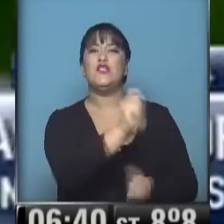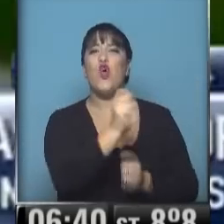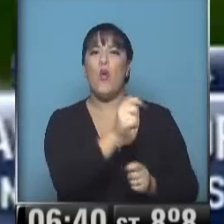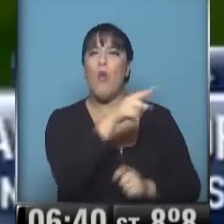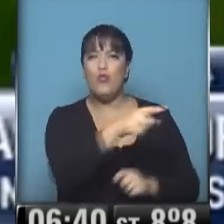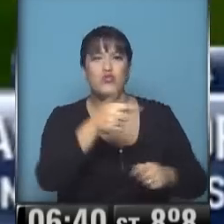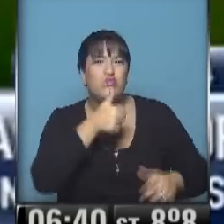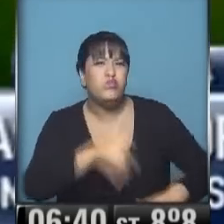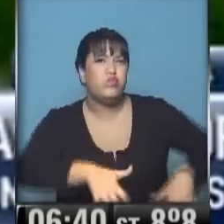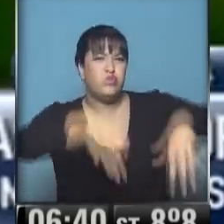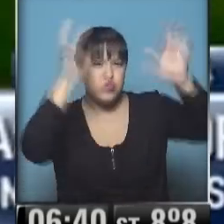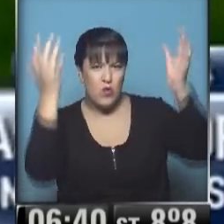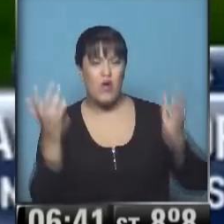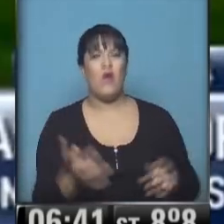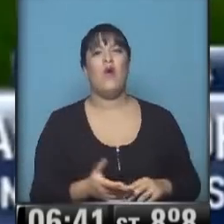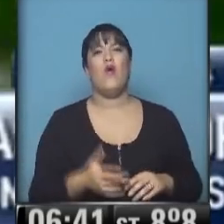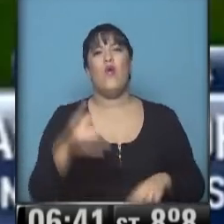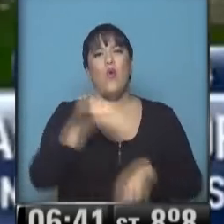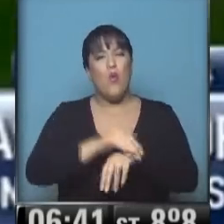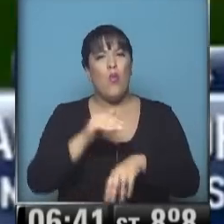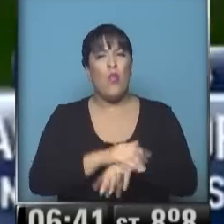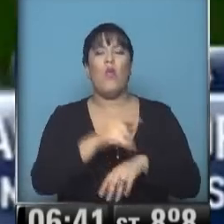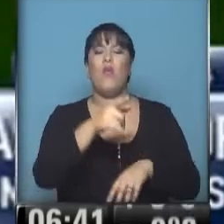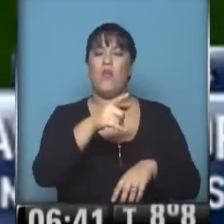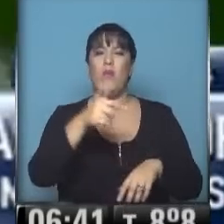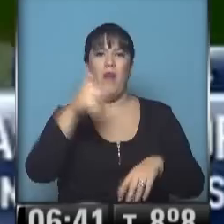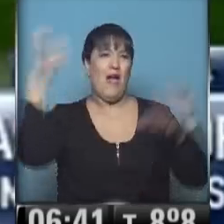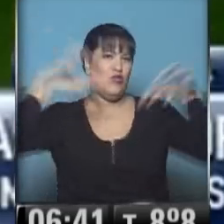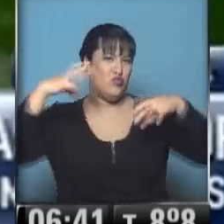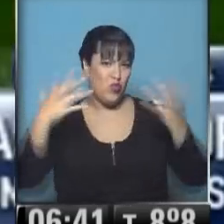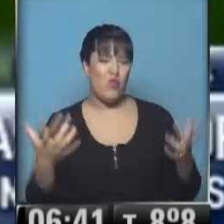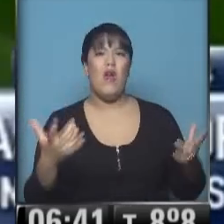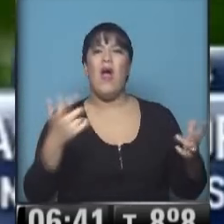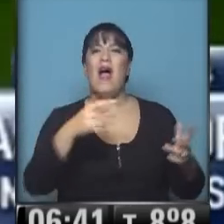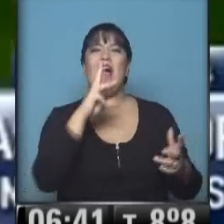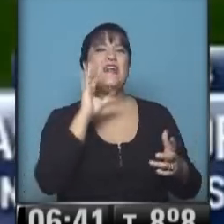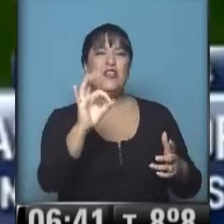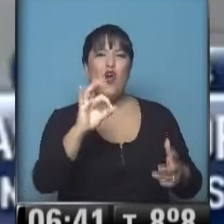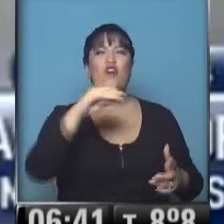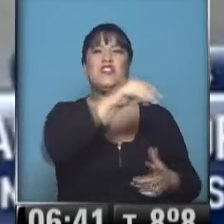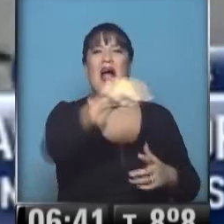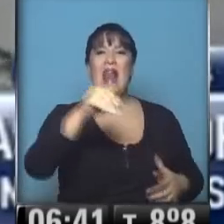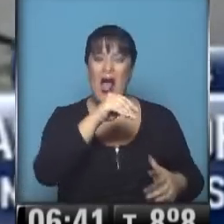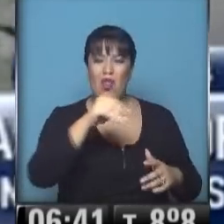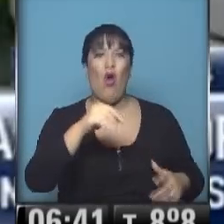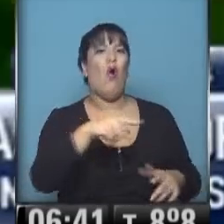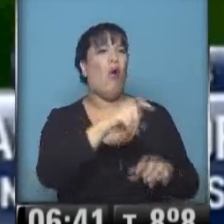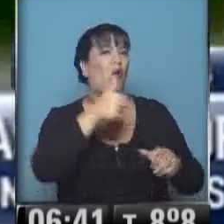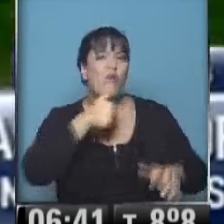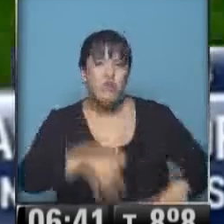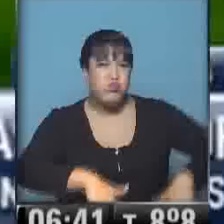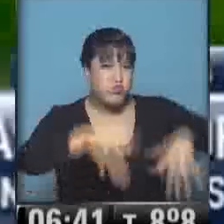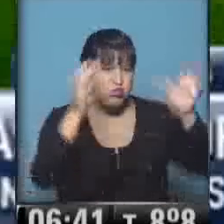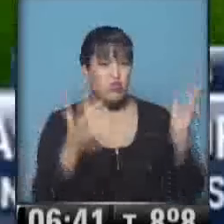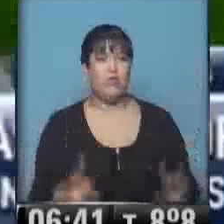Muy probablemente por el ascenso en los niveles del río Salado y todo el anegamiento que hay en la zona central norte de la provincia de Buenos